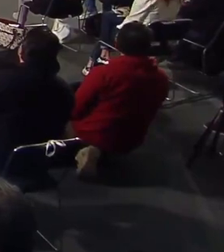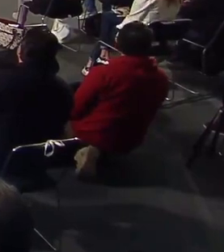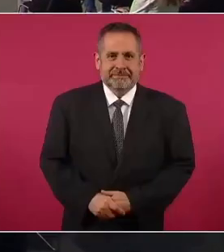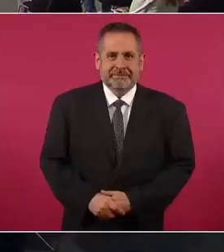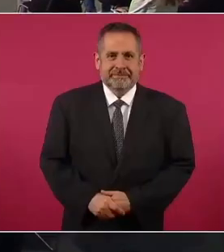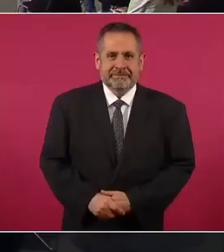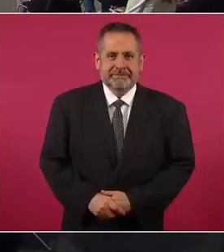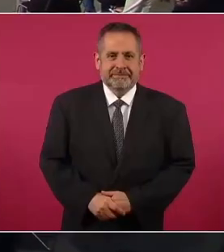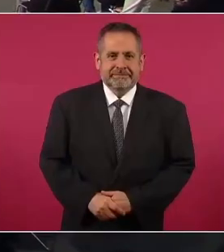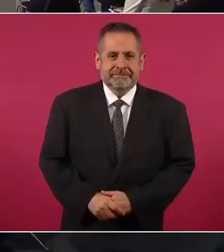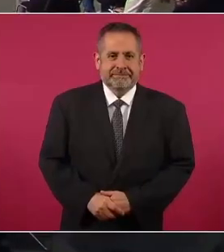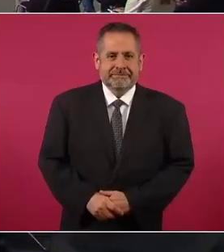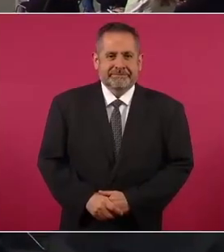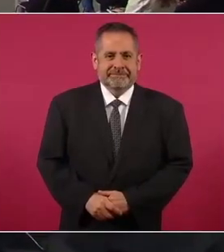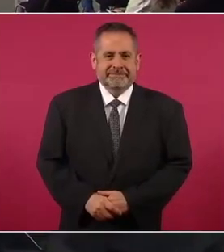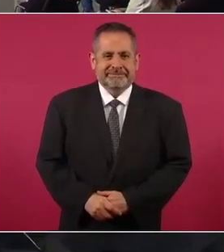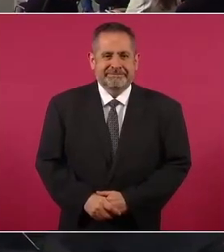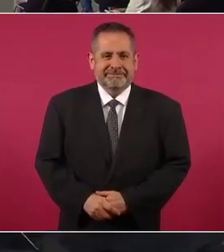Ah,